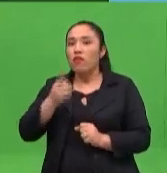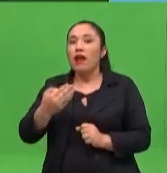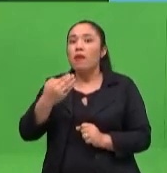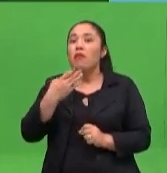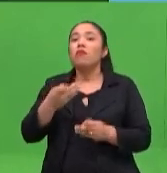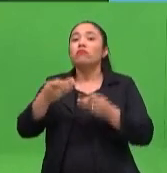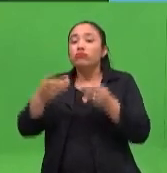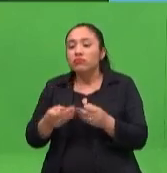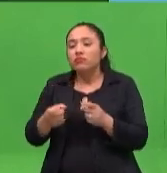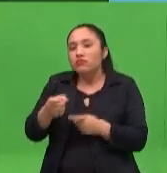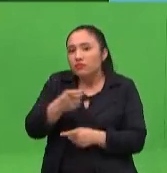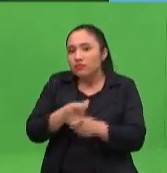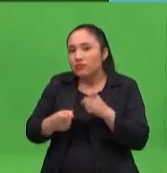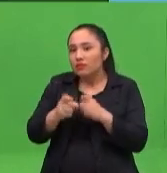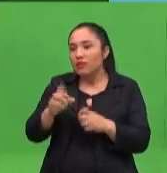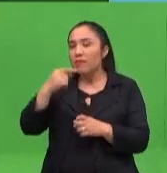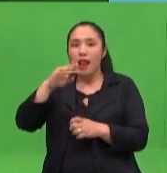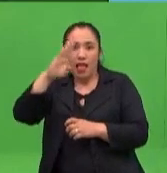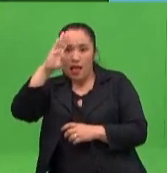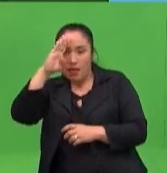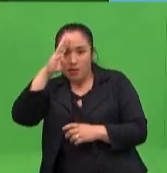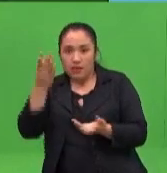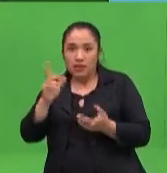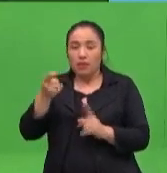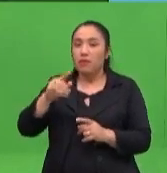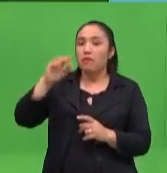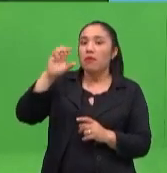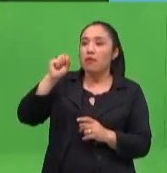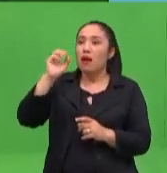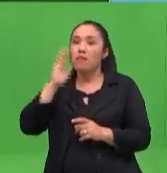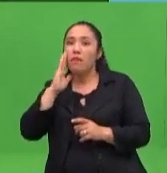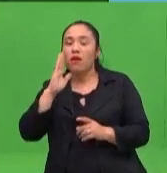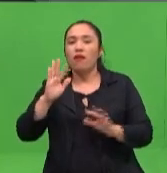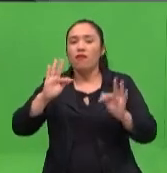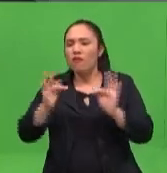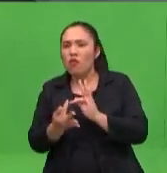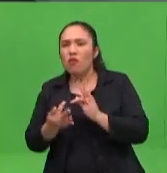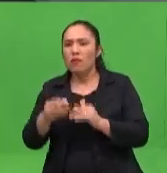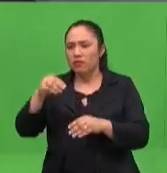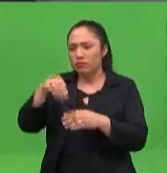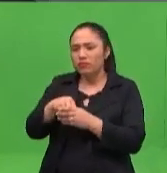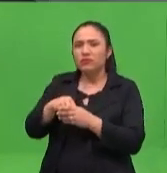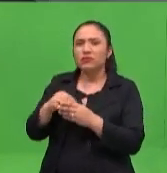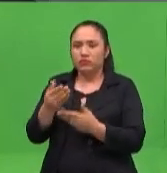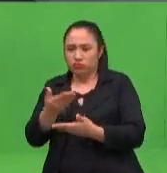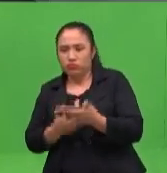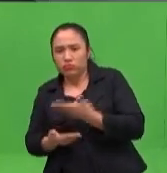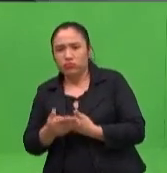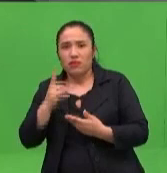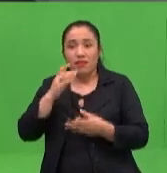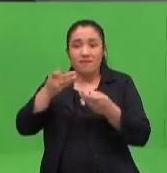aprendizaje, yo tengo que, como papá o como mamá, hacer que ese ambiente sea un ambiente adecuado